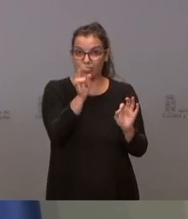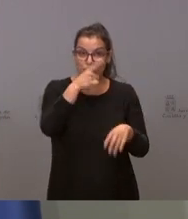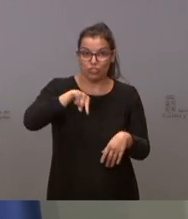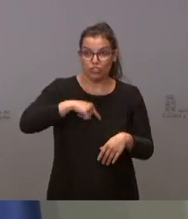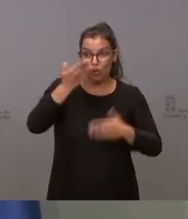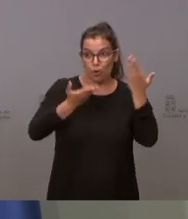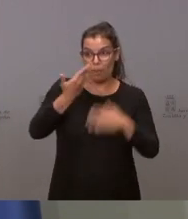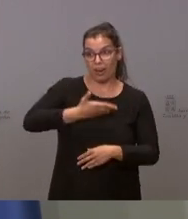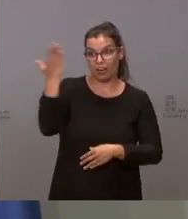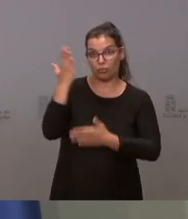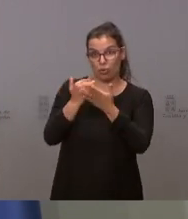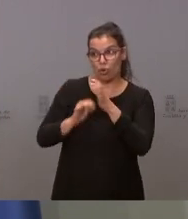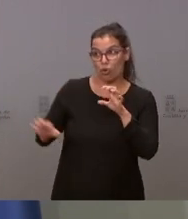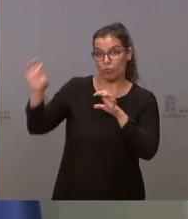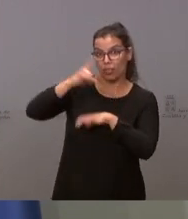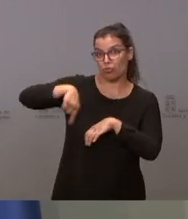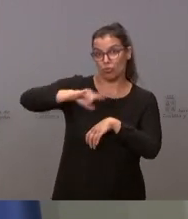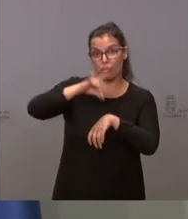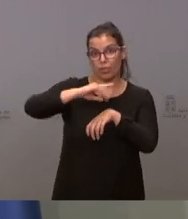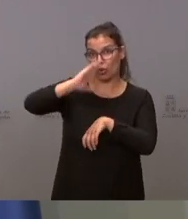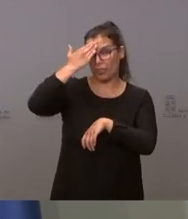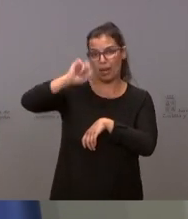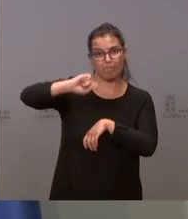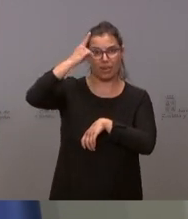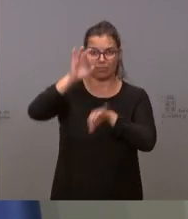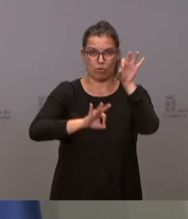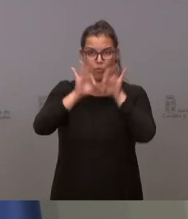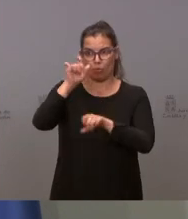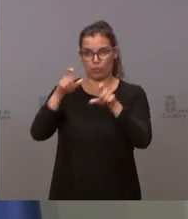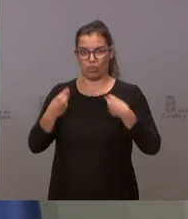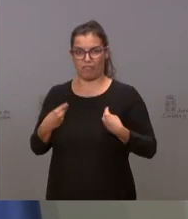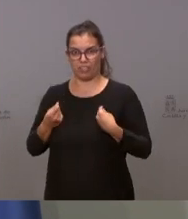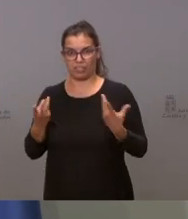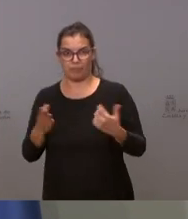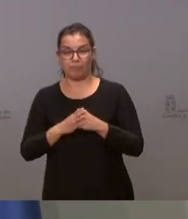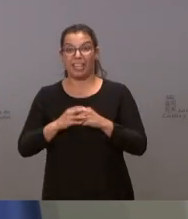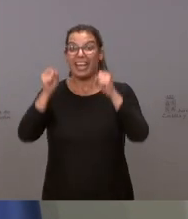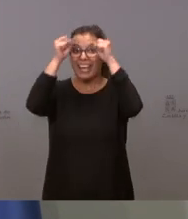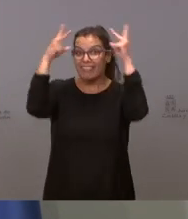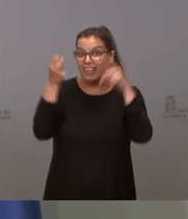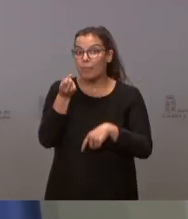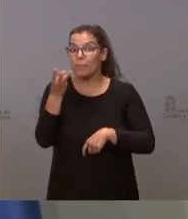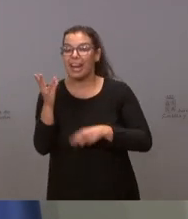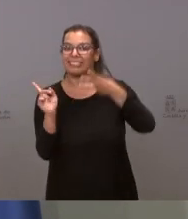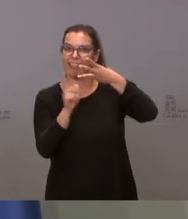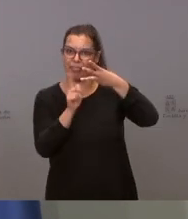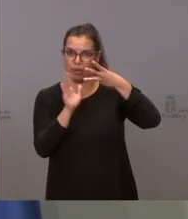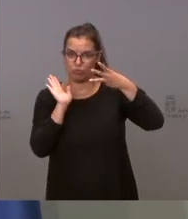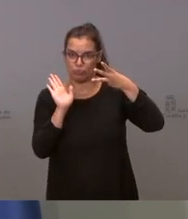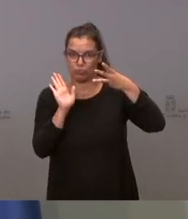que mayor número de médicos de atención primaria tienen. Con lo que respecta a enfermeras, somos los terceros para decir